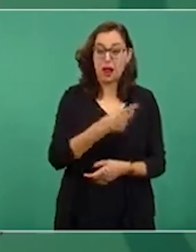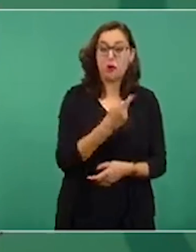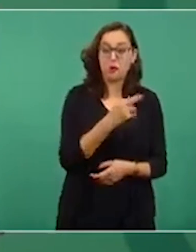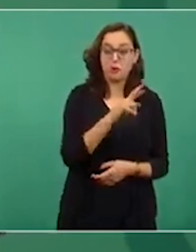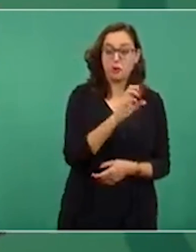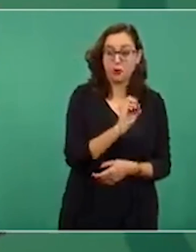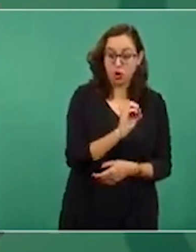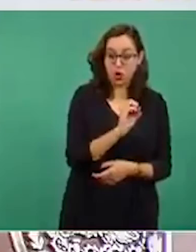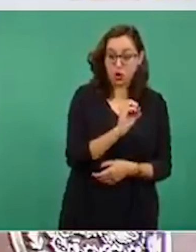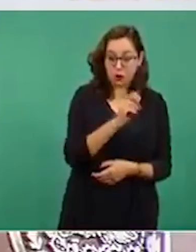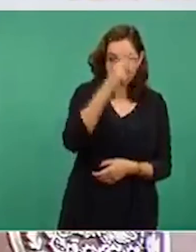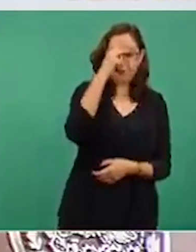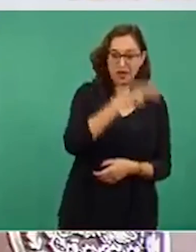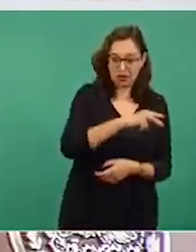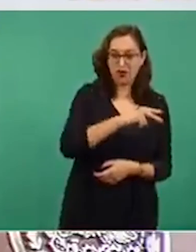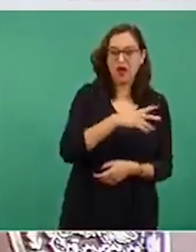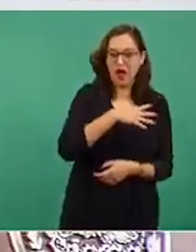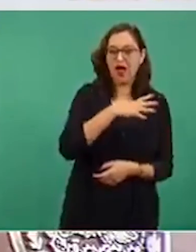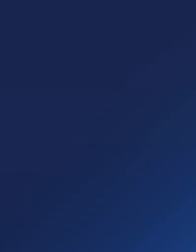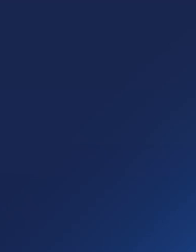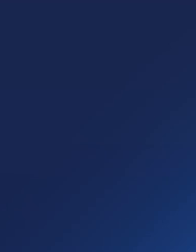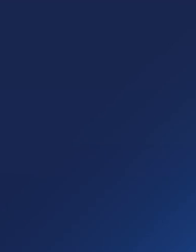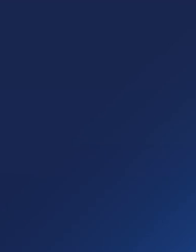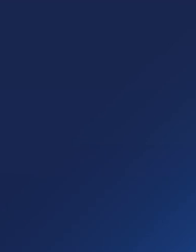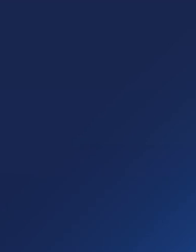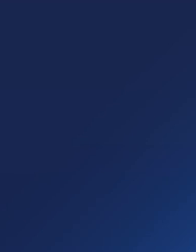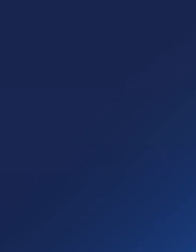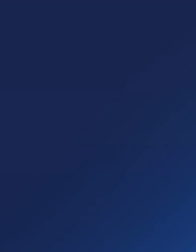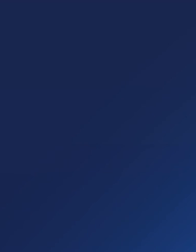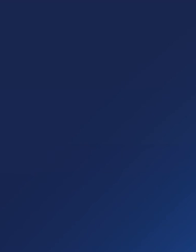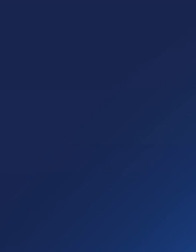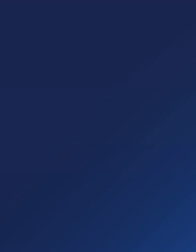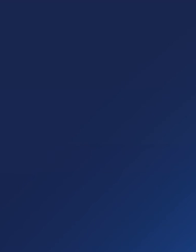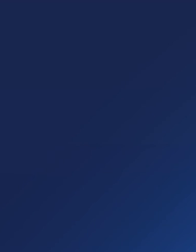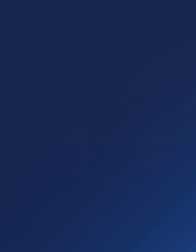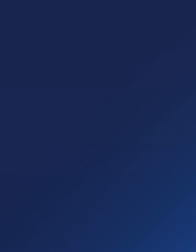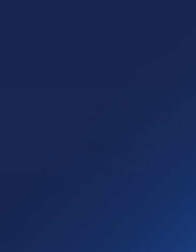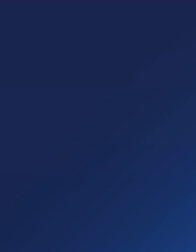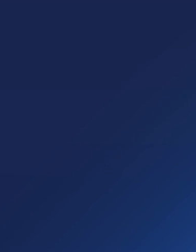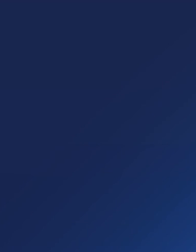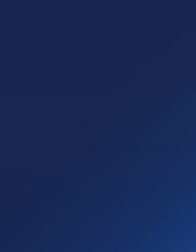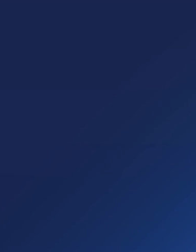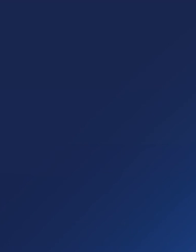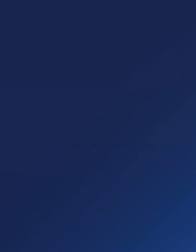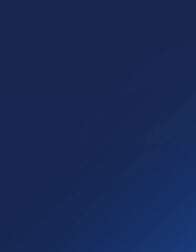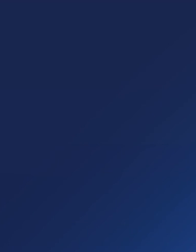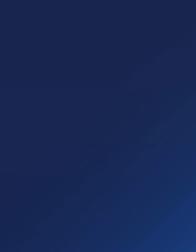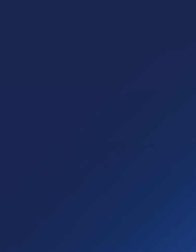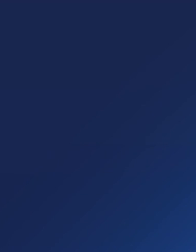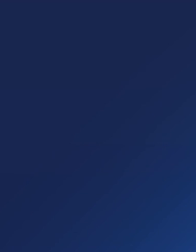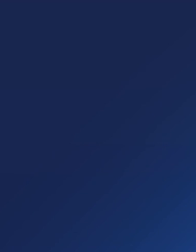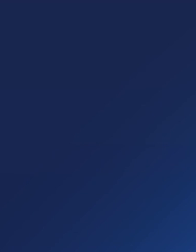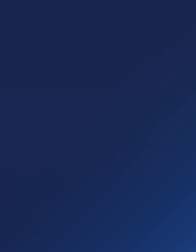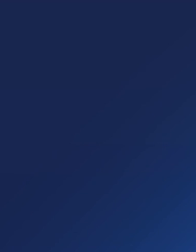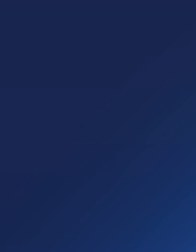era, ¿no? Pro-México, ¿sí? Pro-México. Pro-México. Gracias